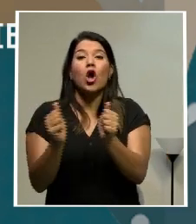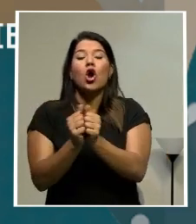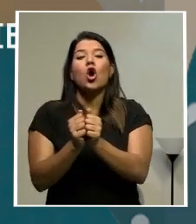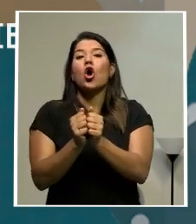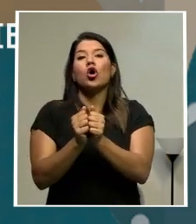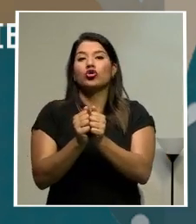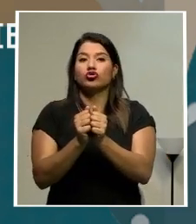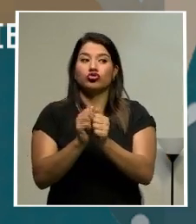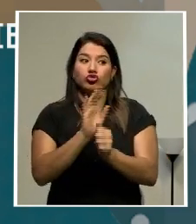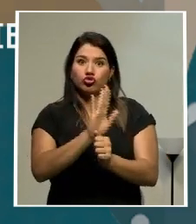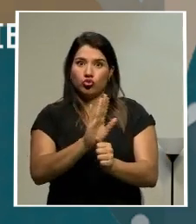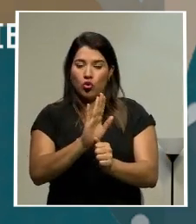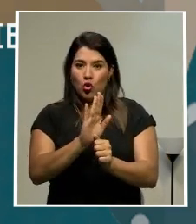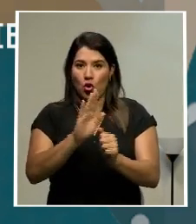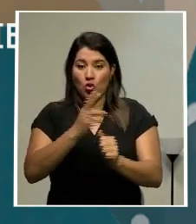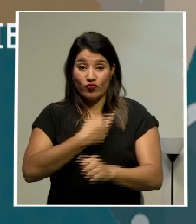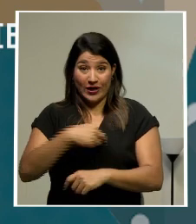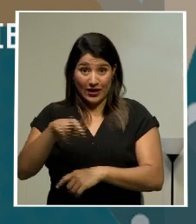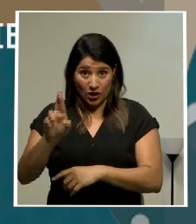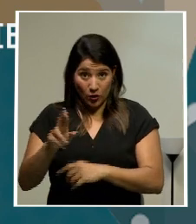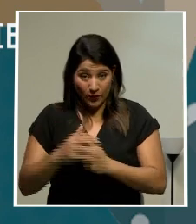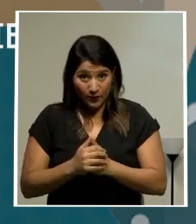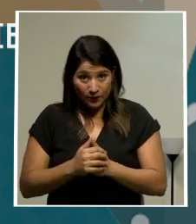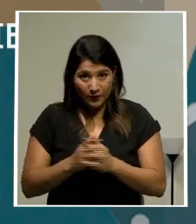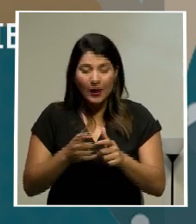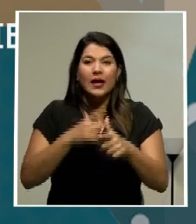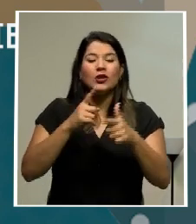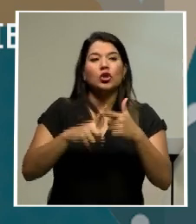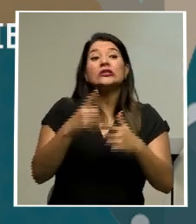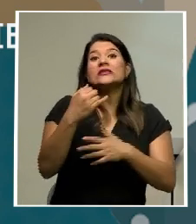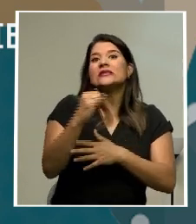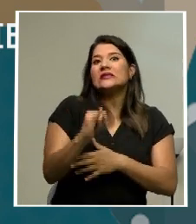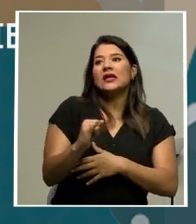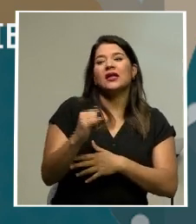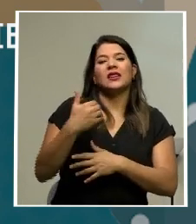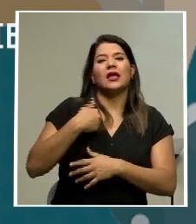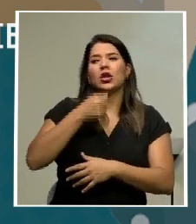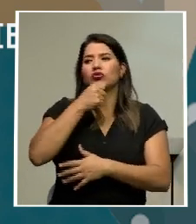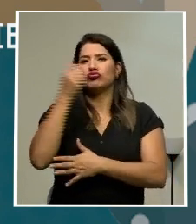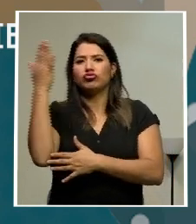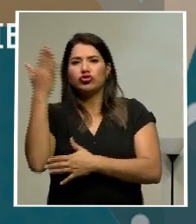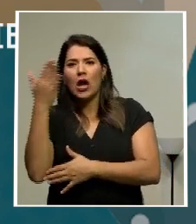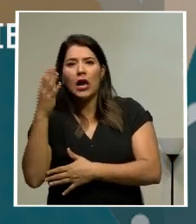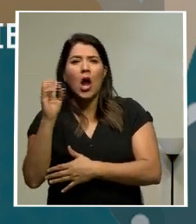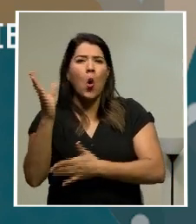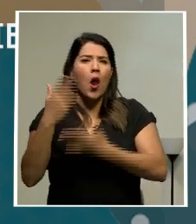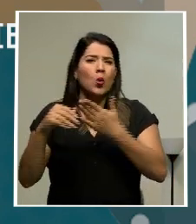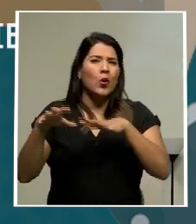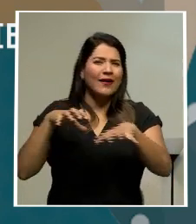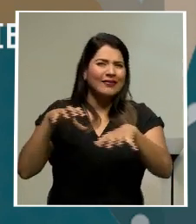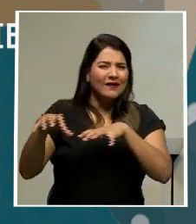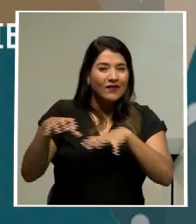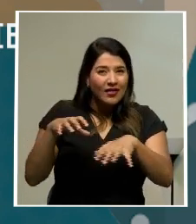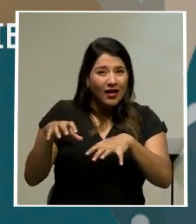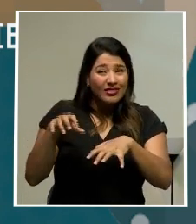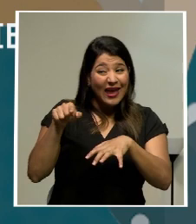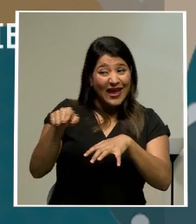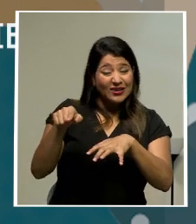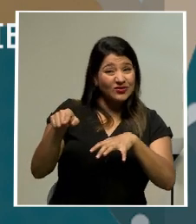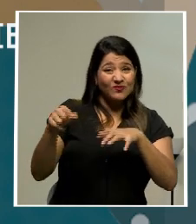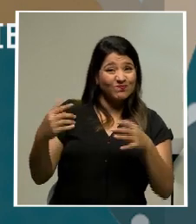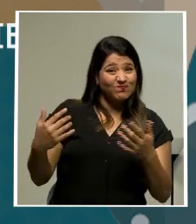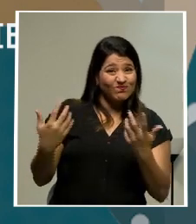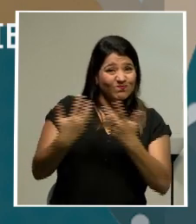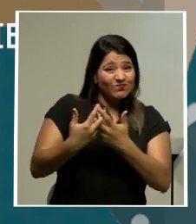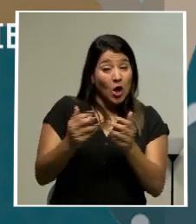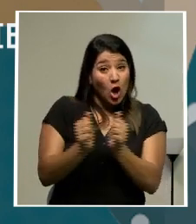tema de la objeción de conciencia como una manera positiva, este tema también es importante recordar que inclusive el